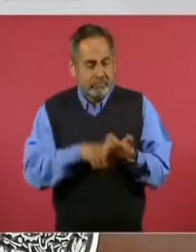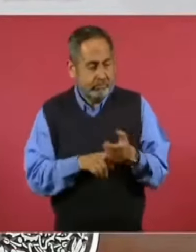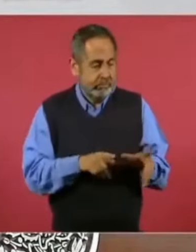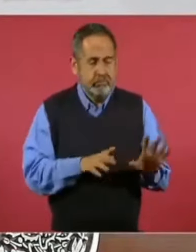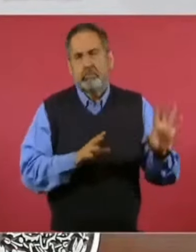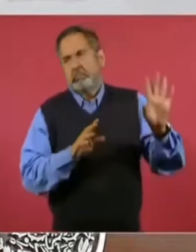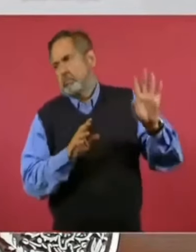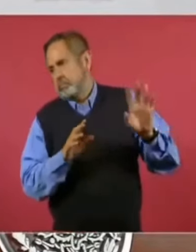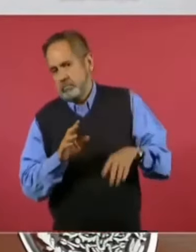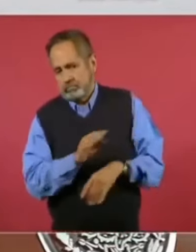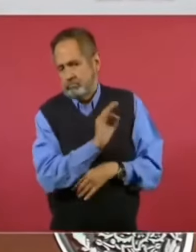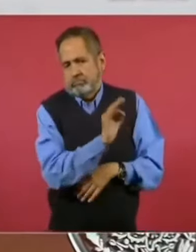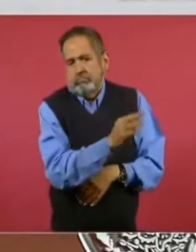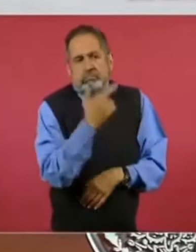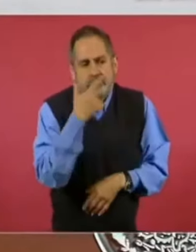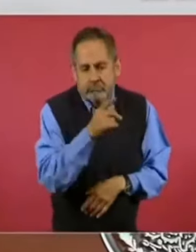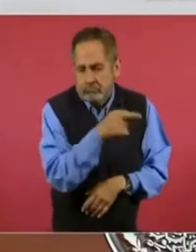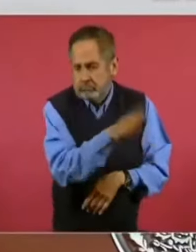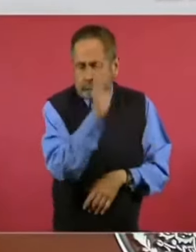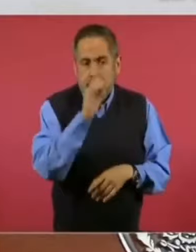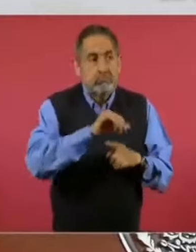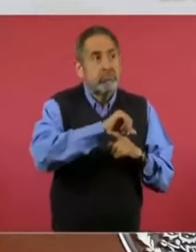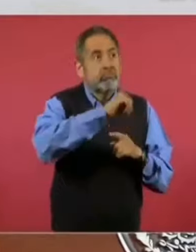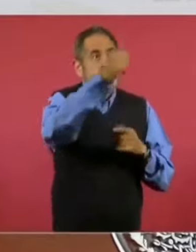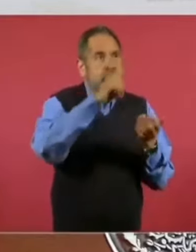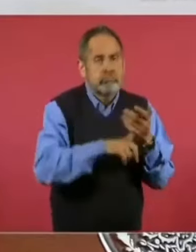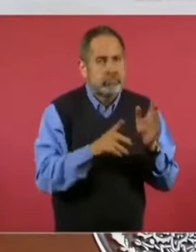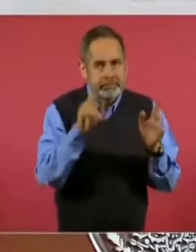financiero que Bloomberg,